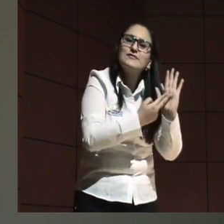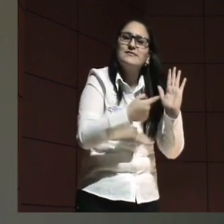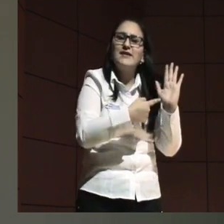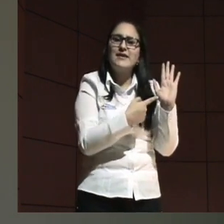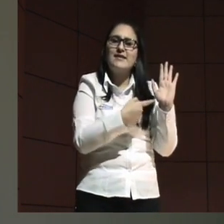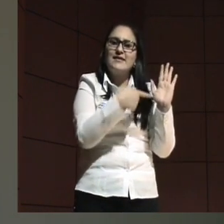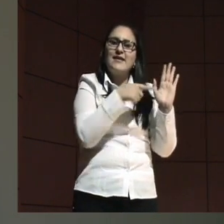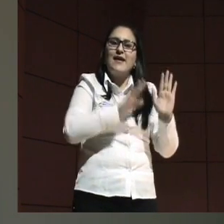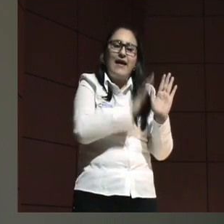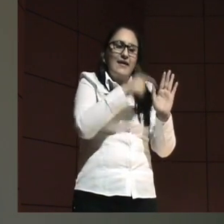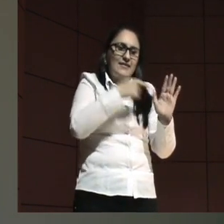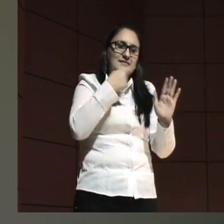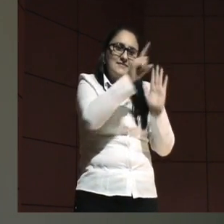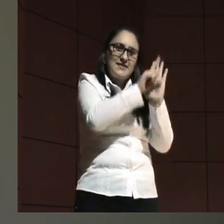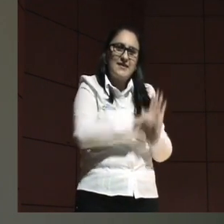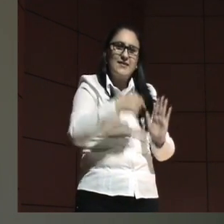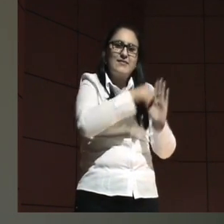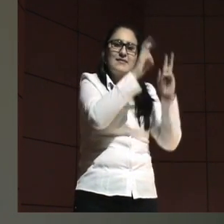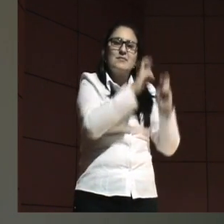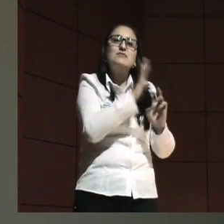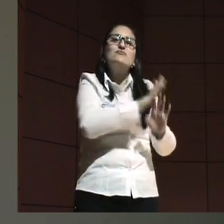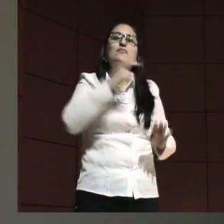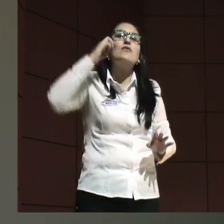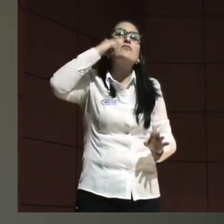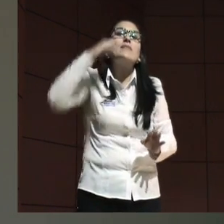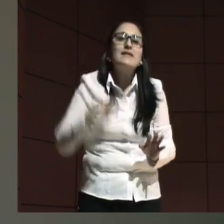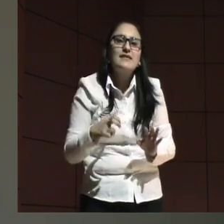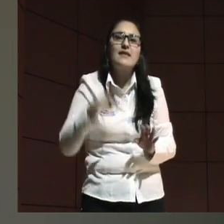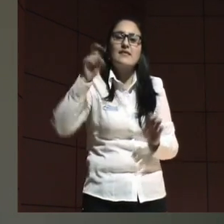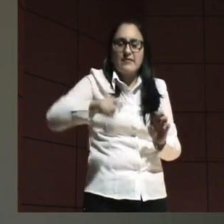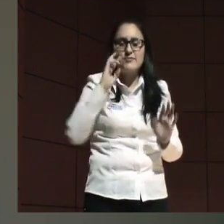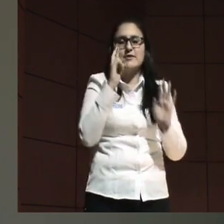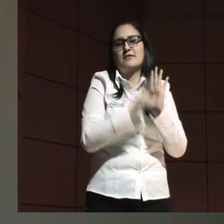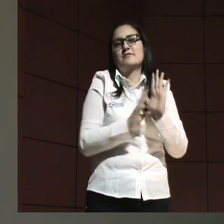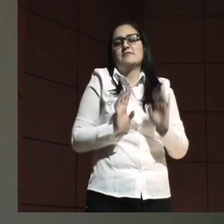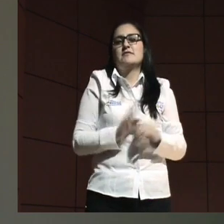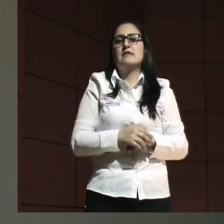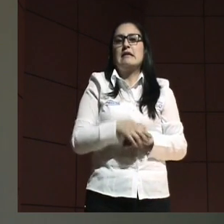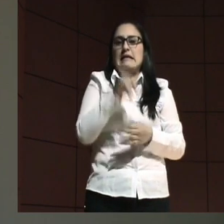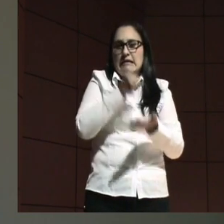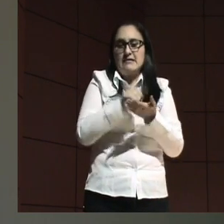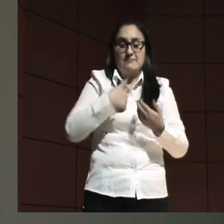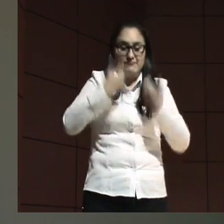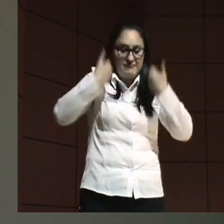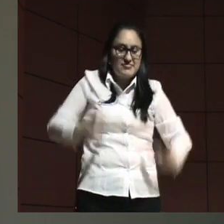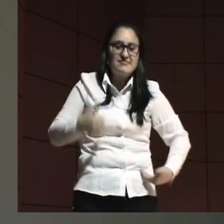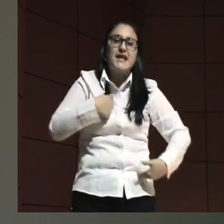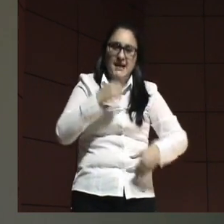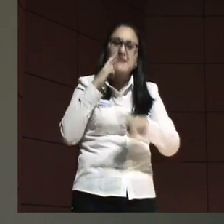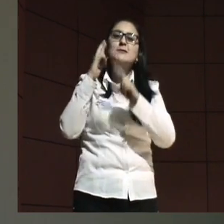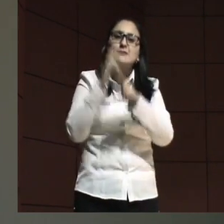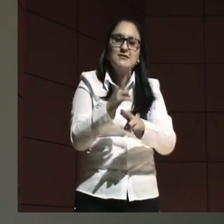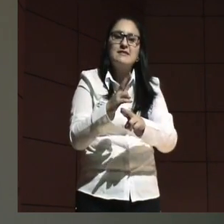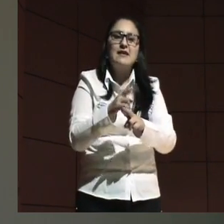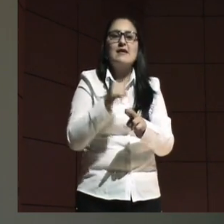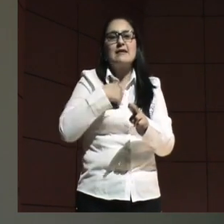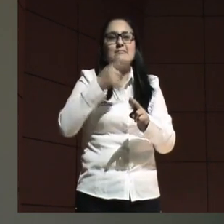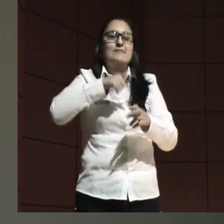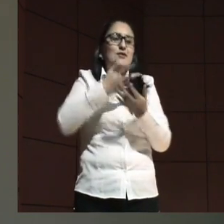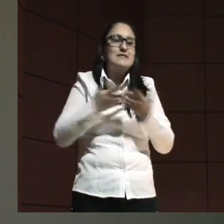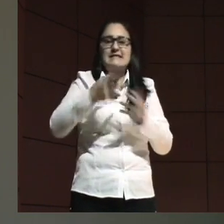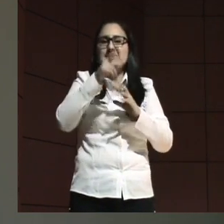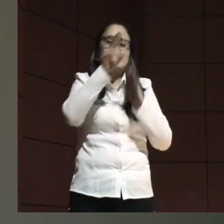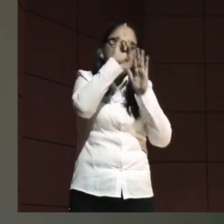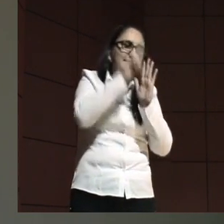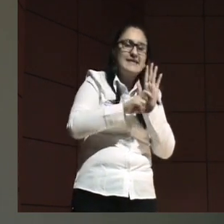justnaturalismo que por lo menos en términos humanitarios debemos reconocer y ese servidor reconoce aún con todas las tesis